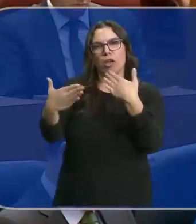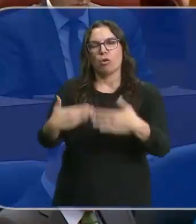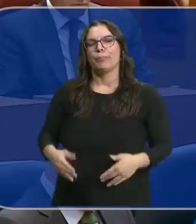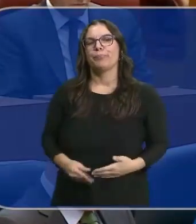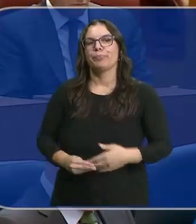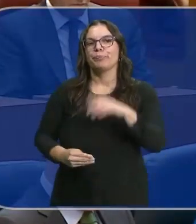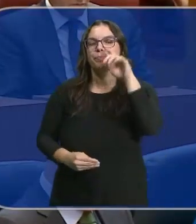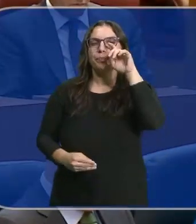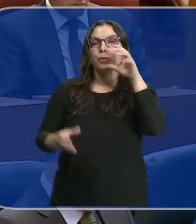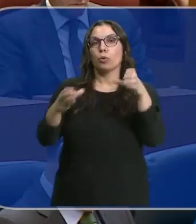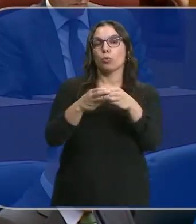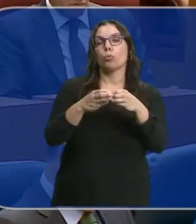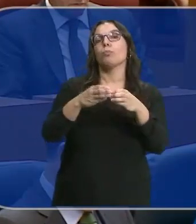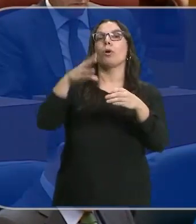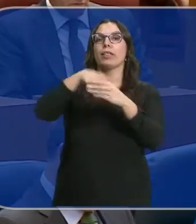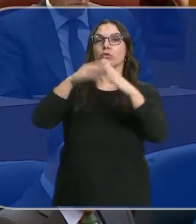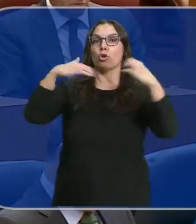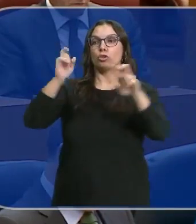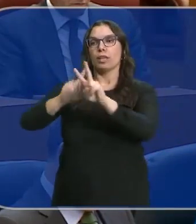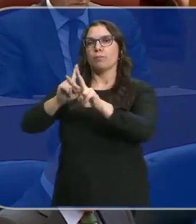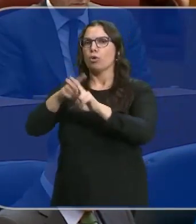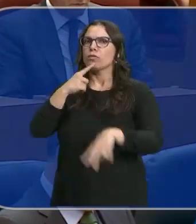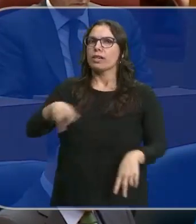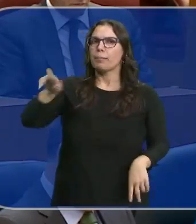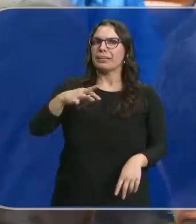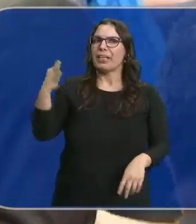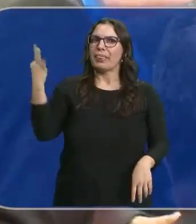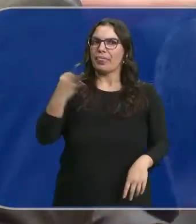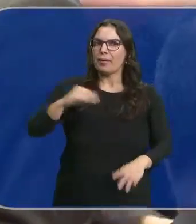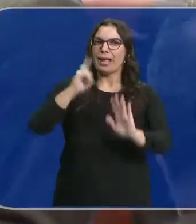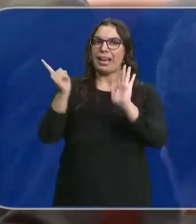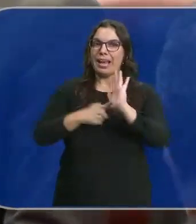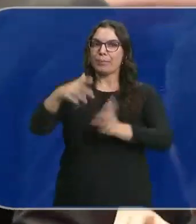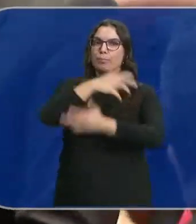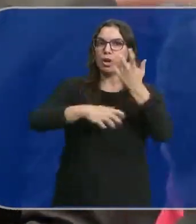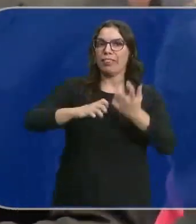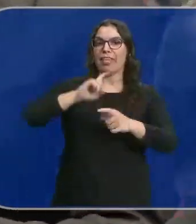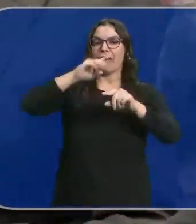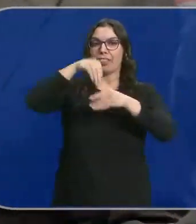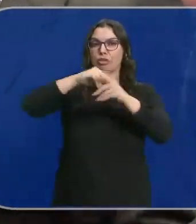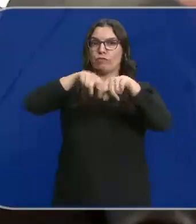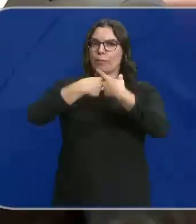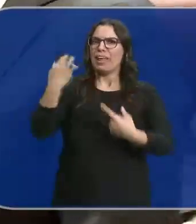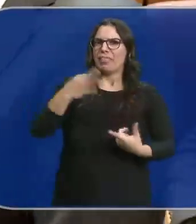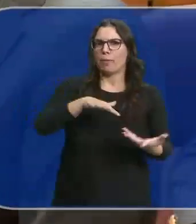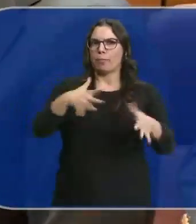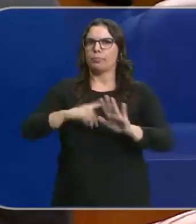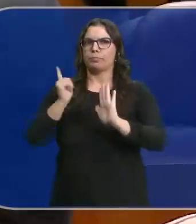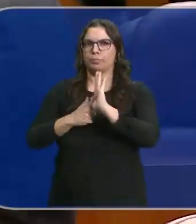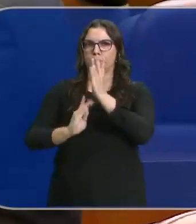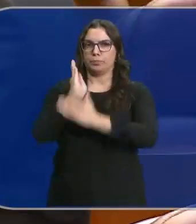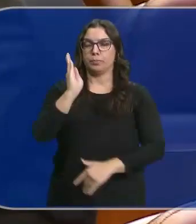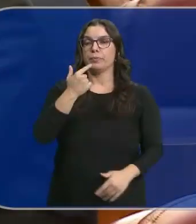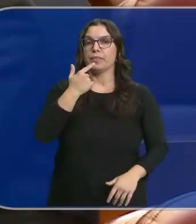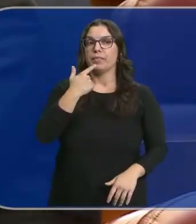El grupo parlamentario de Vox en las Cortes insiste, es necesario desarrollar su ley de violencia intrafamiliar. Los parlamentarios recuerdan que esta